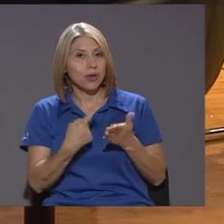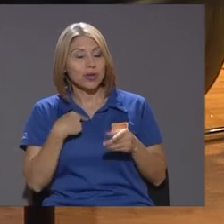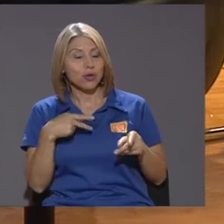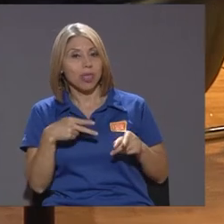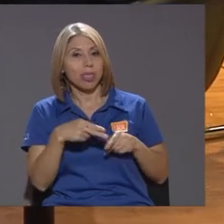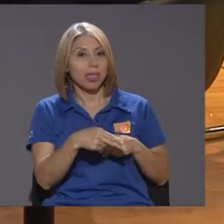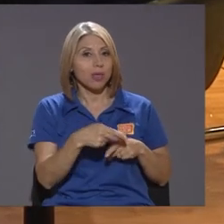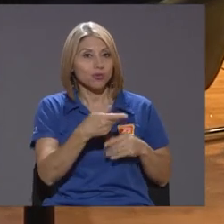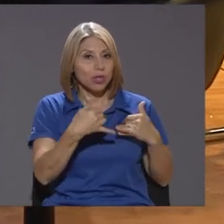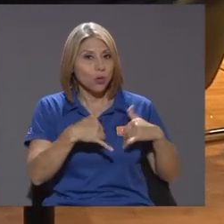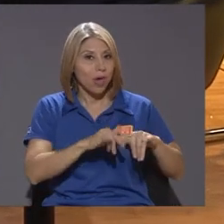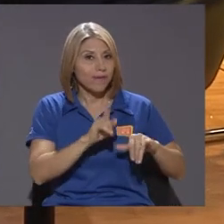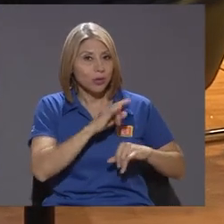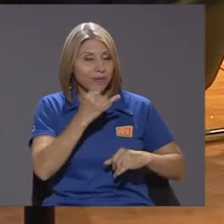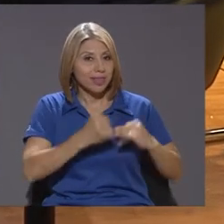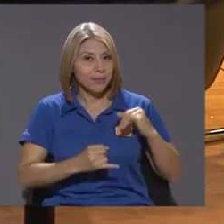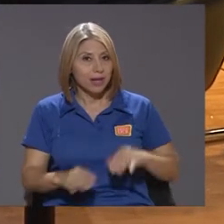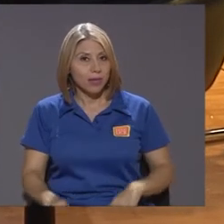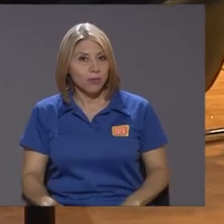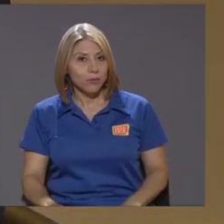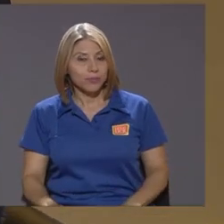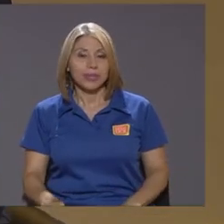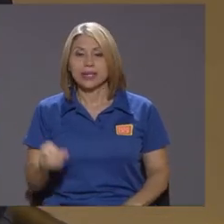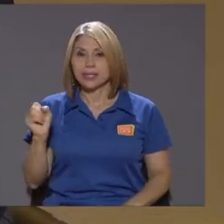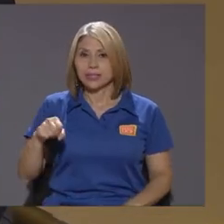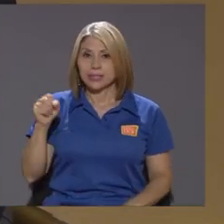una cosa importante es que también